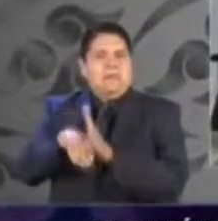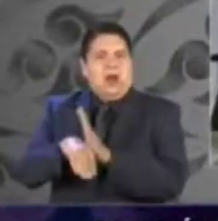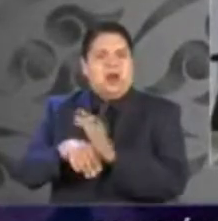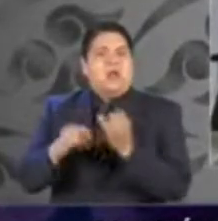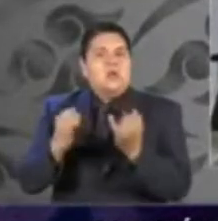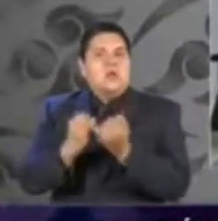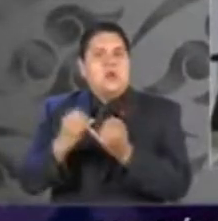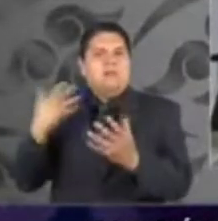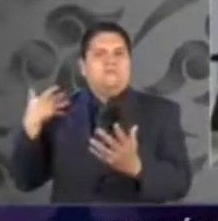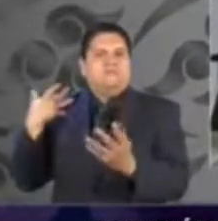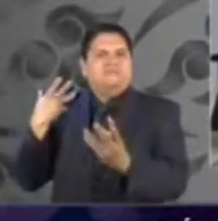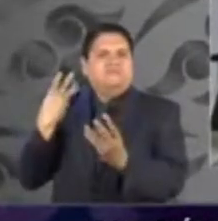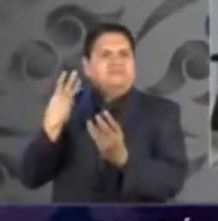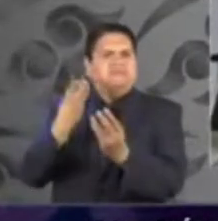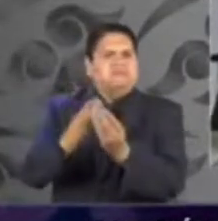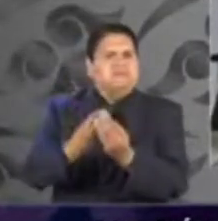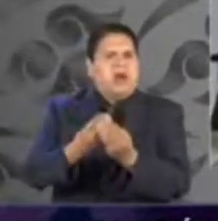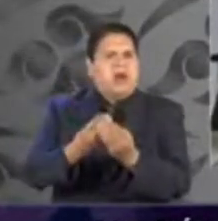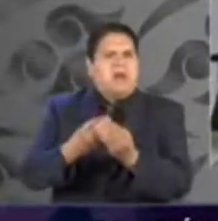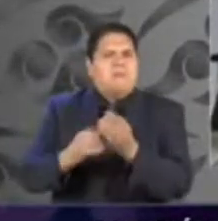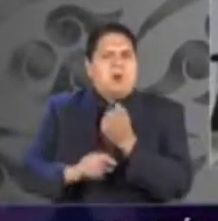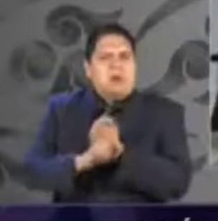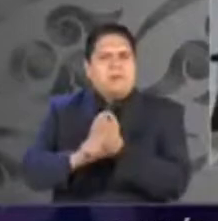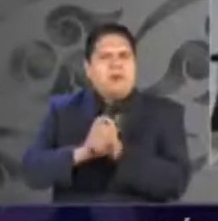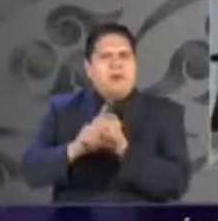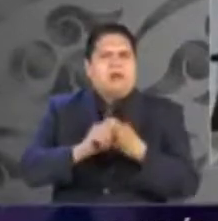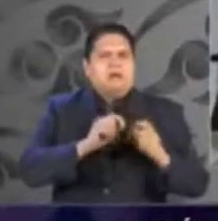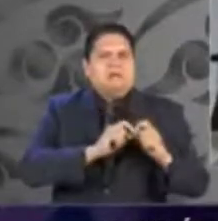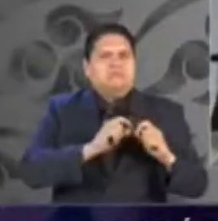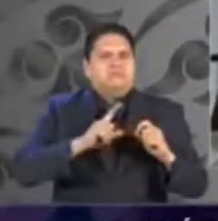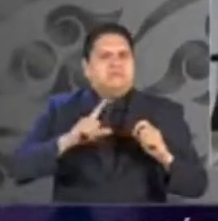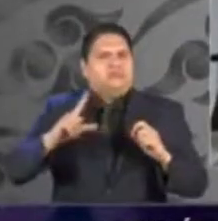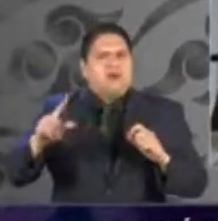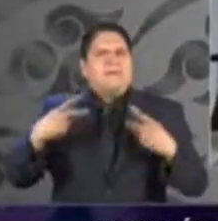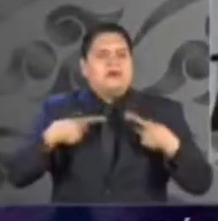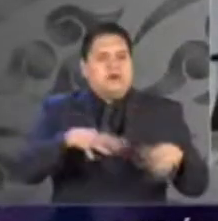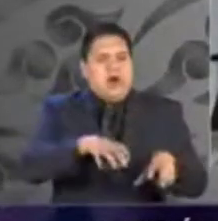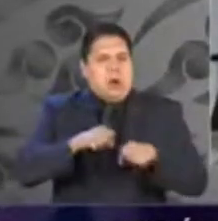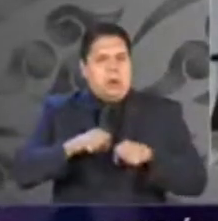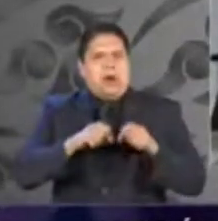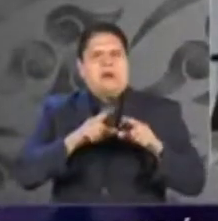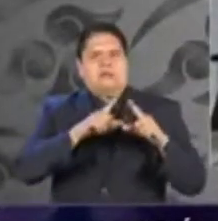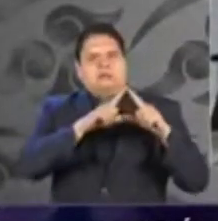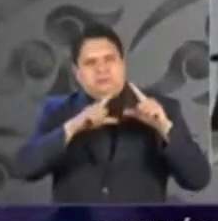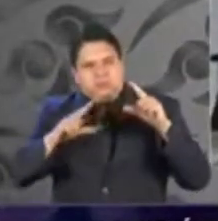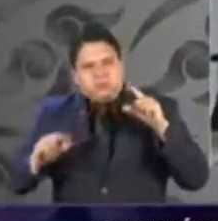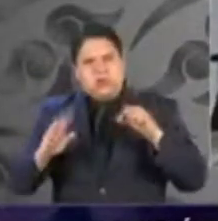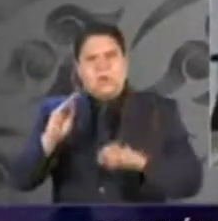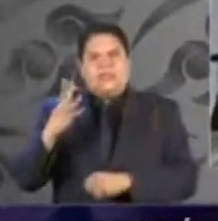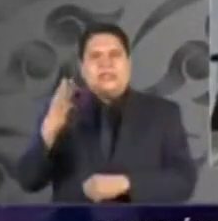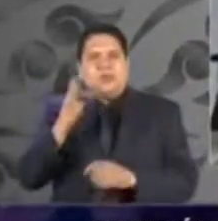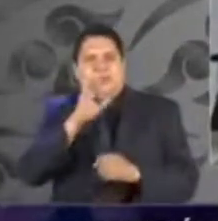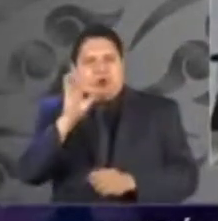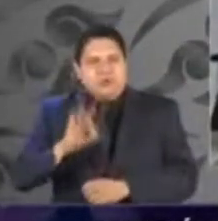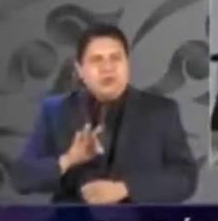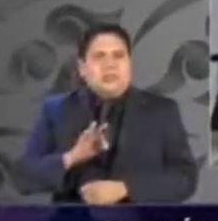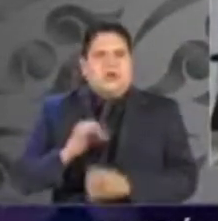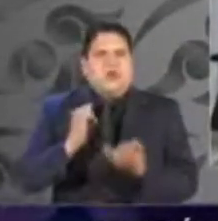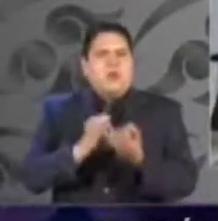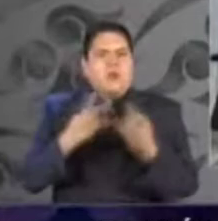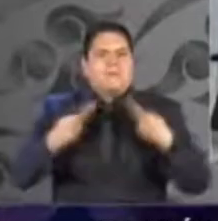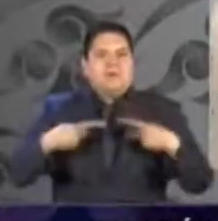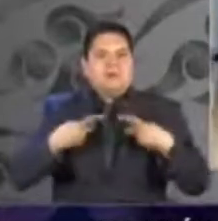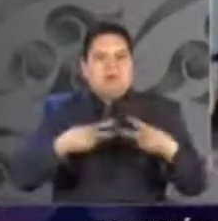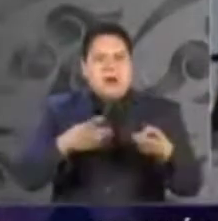histórica de su crecimiento, el secuestro disminuido en un veinticinco por ciento, y el robo a transitorio en un